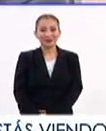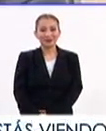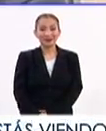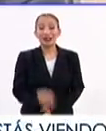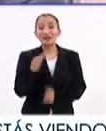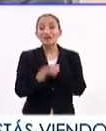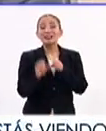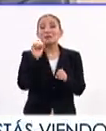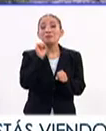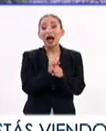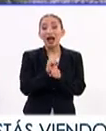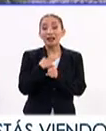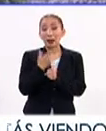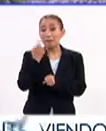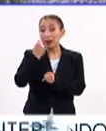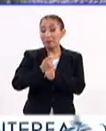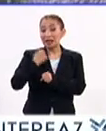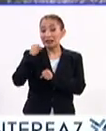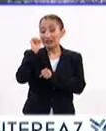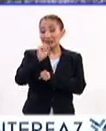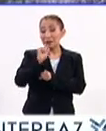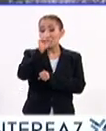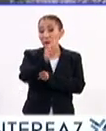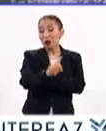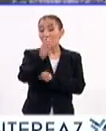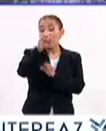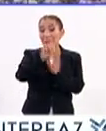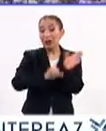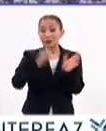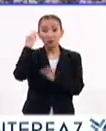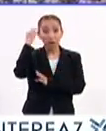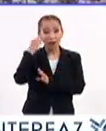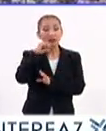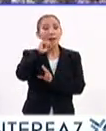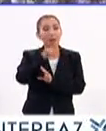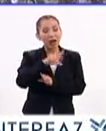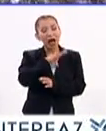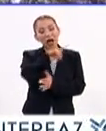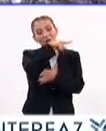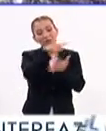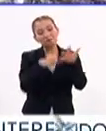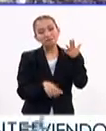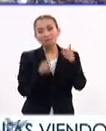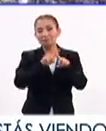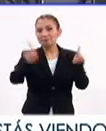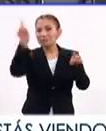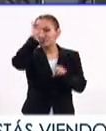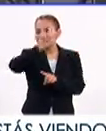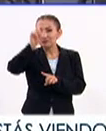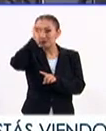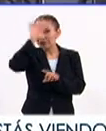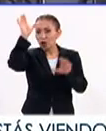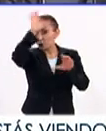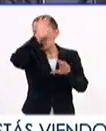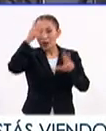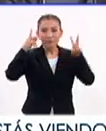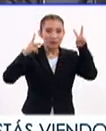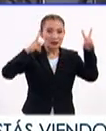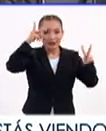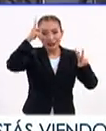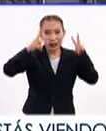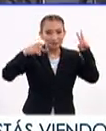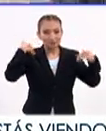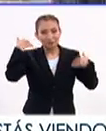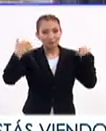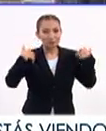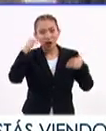Este fin de semana llega el primer sábado y domingo del mes de marzo y con él te presentamos una serie de recomendaciones culturales que podrás